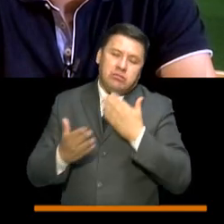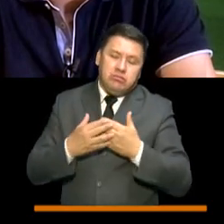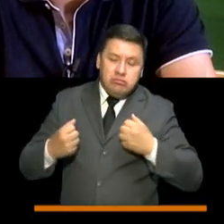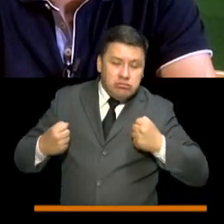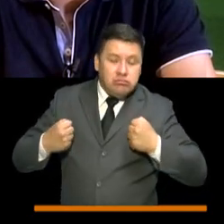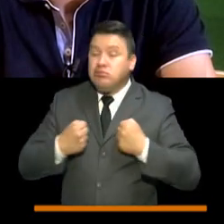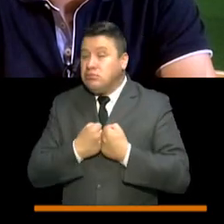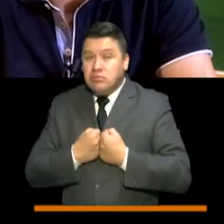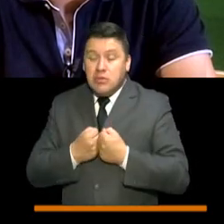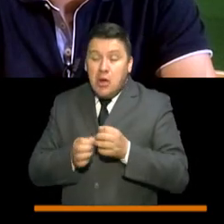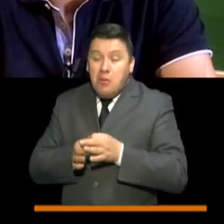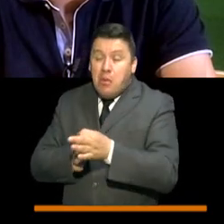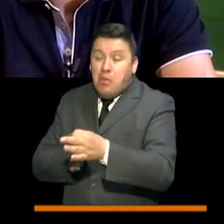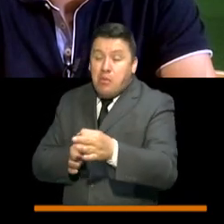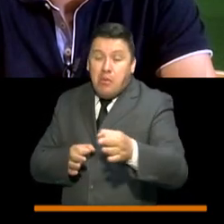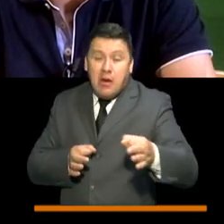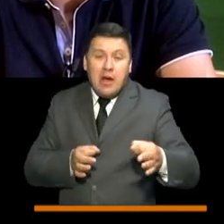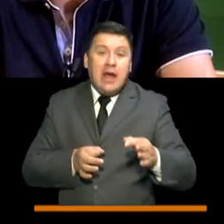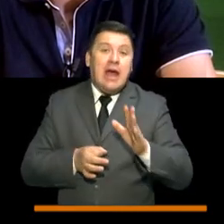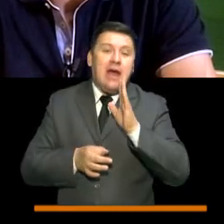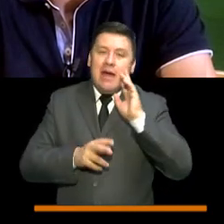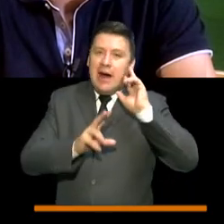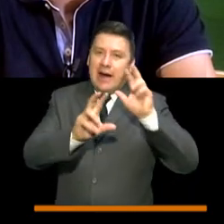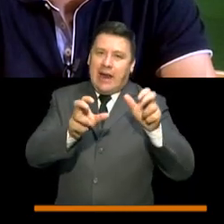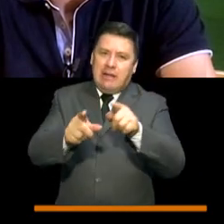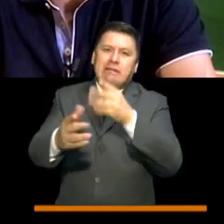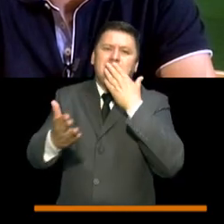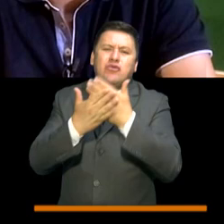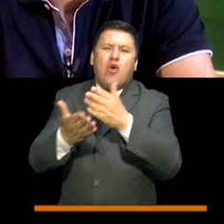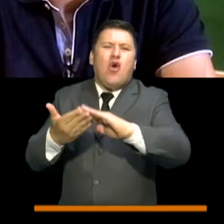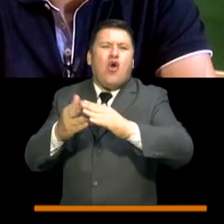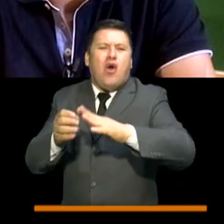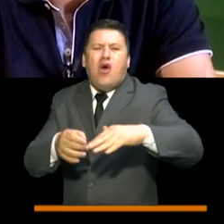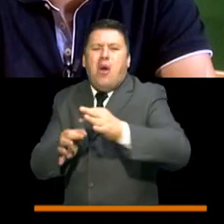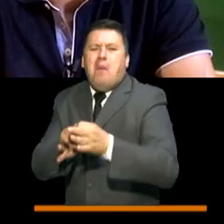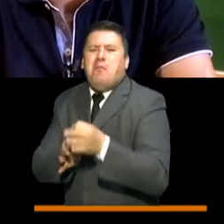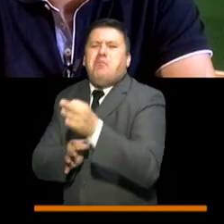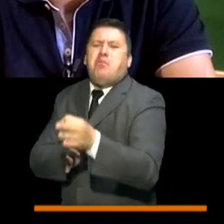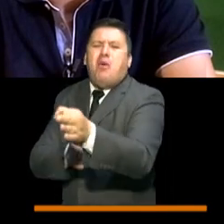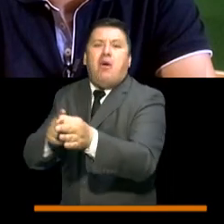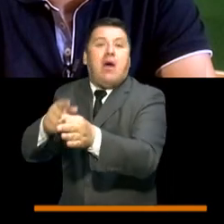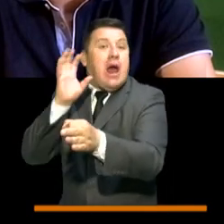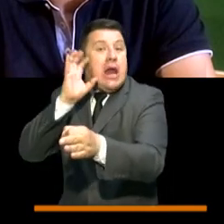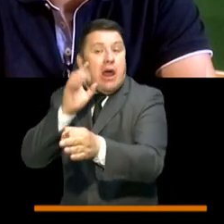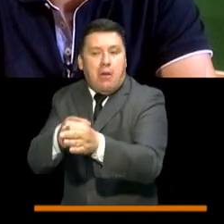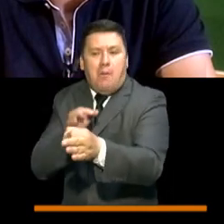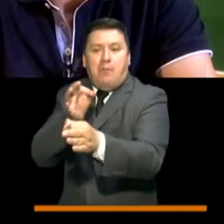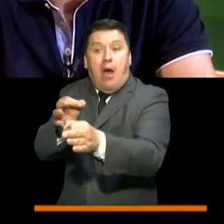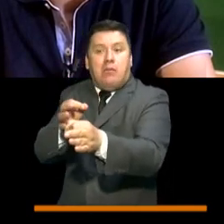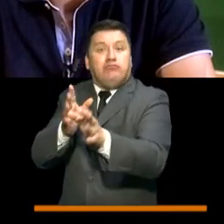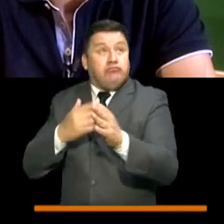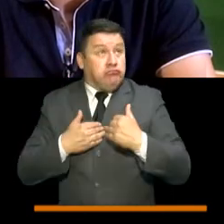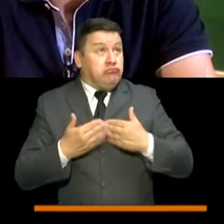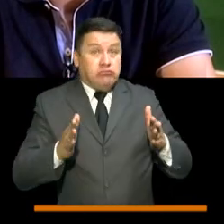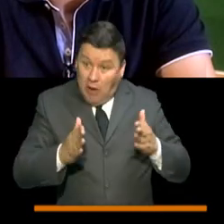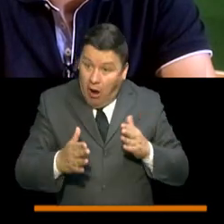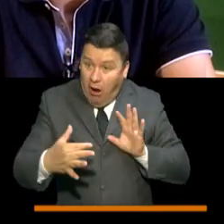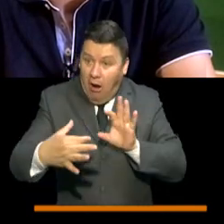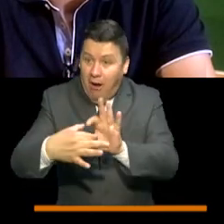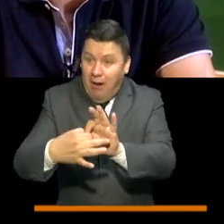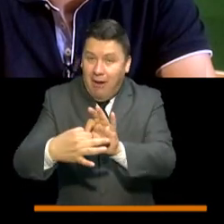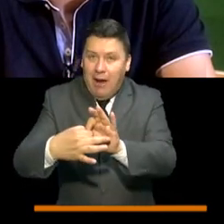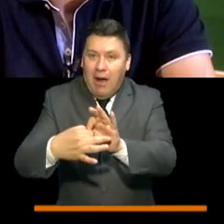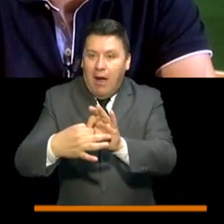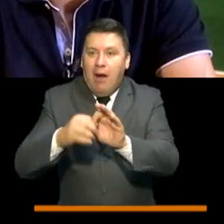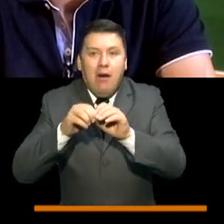ruralidad en los municipios son las emisoras comunitarias, las emisoras municipales que nos han ayudado a contactar